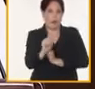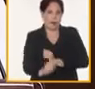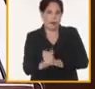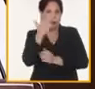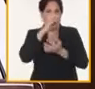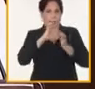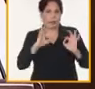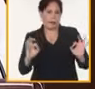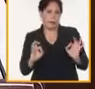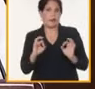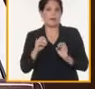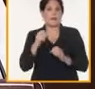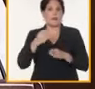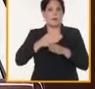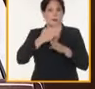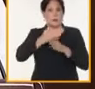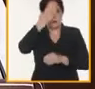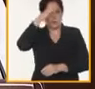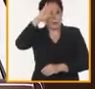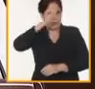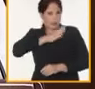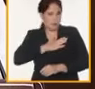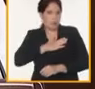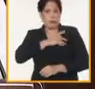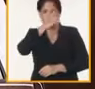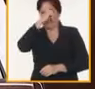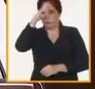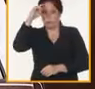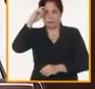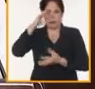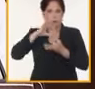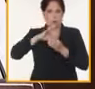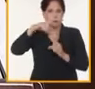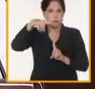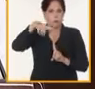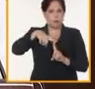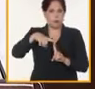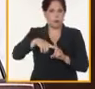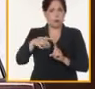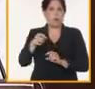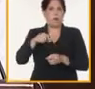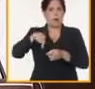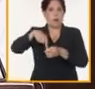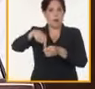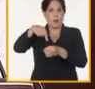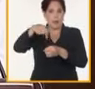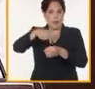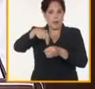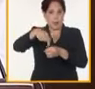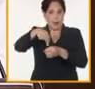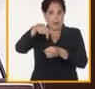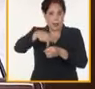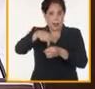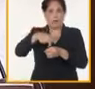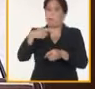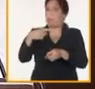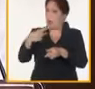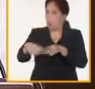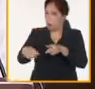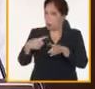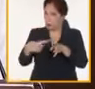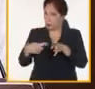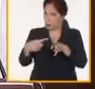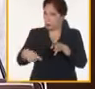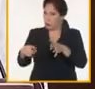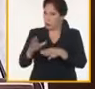Artemisa, Santiago de Cuba, Santiago Santispíritu, Guantánamo, el municipio especial Isla de la Juventud, entre